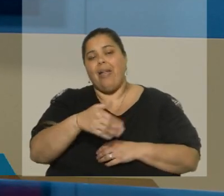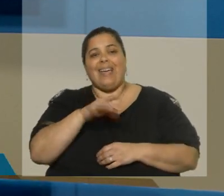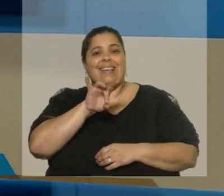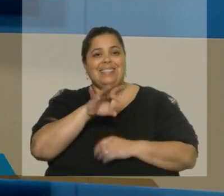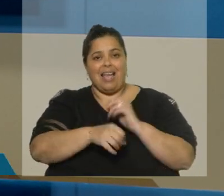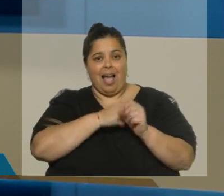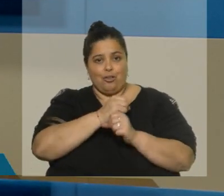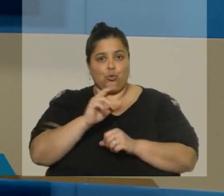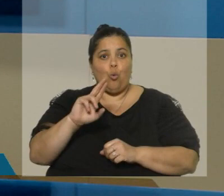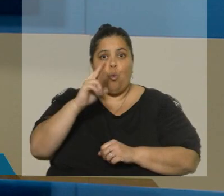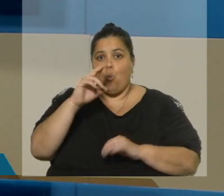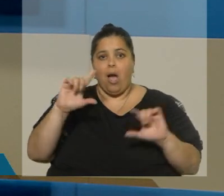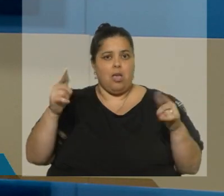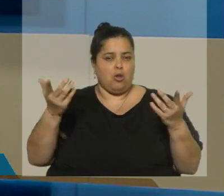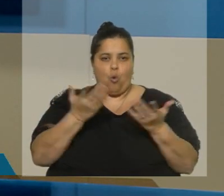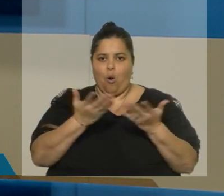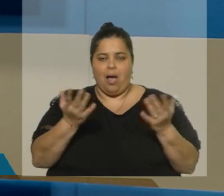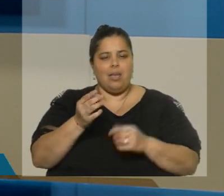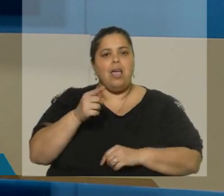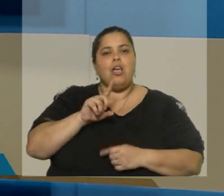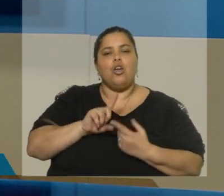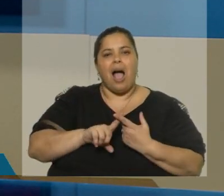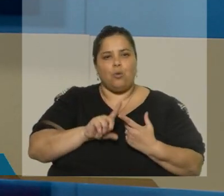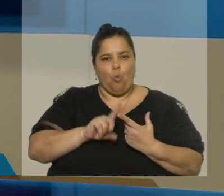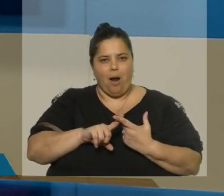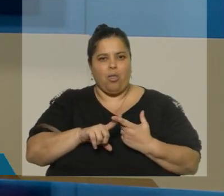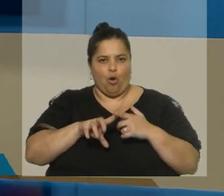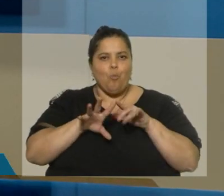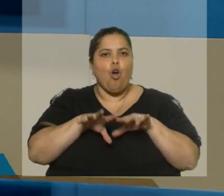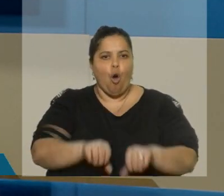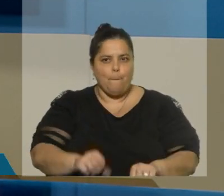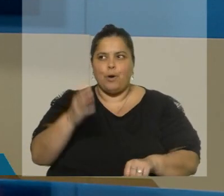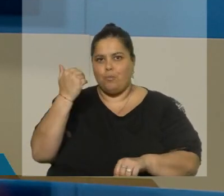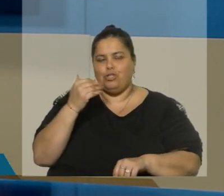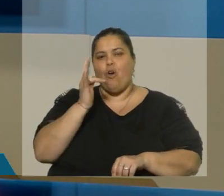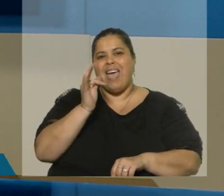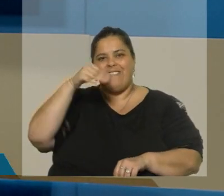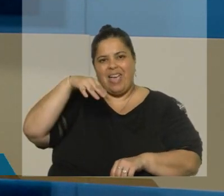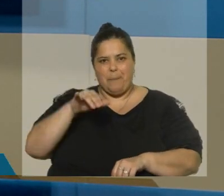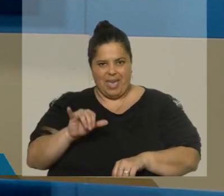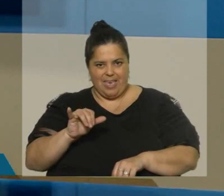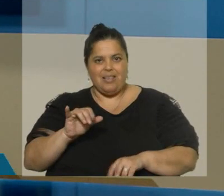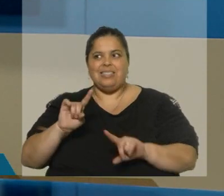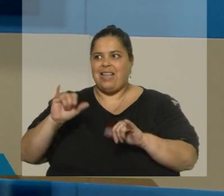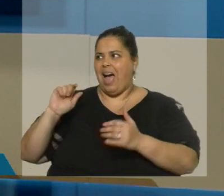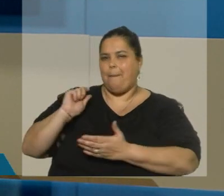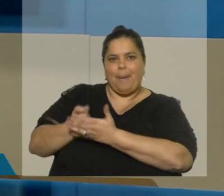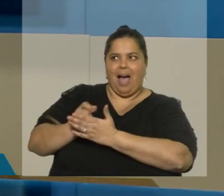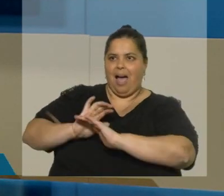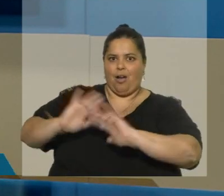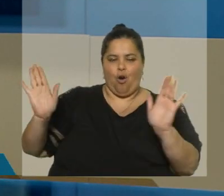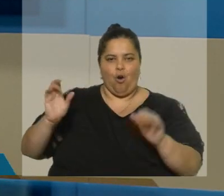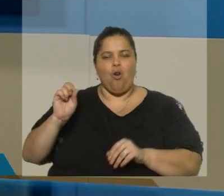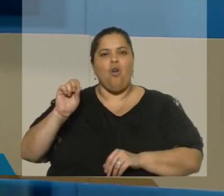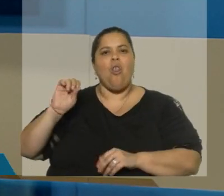dejó atrás, por ejemplo, aquellos compromisos que estaban muy condicionados con el Fondo Monetario Internacional y que los pudo pagar. Recién